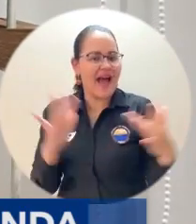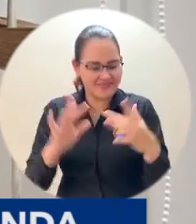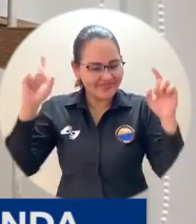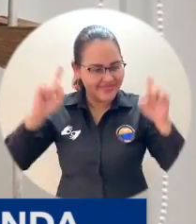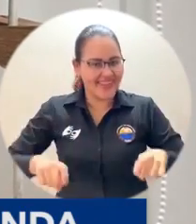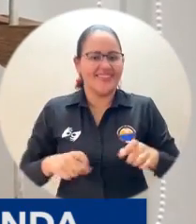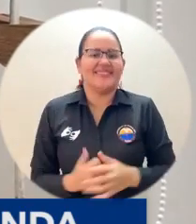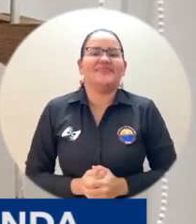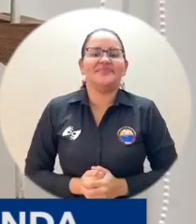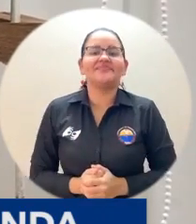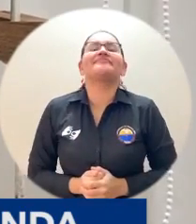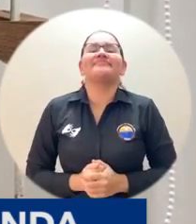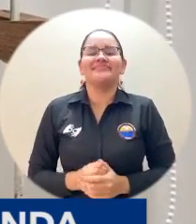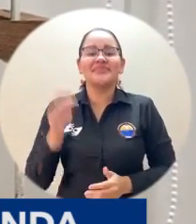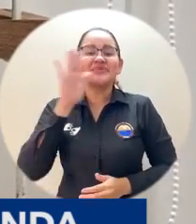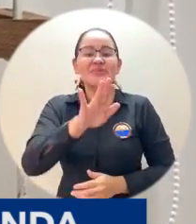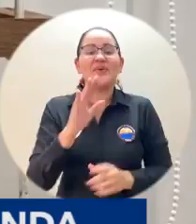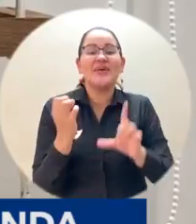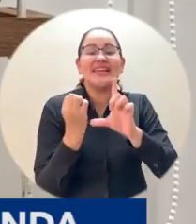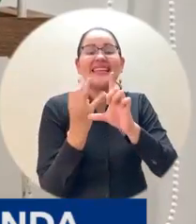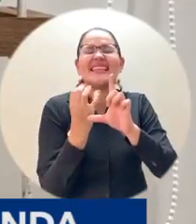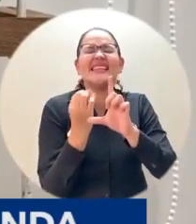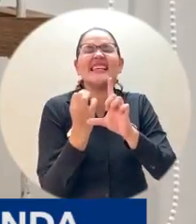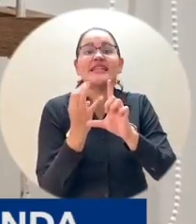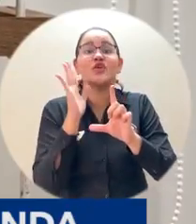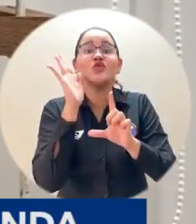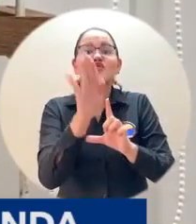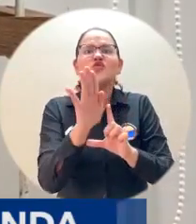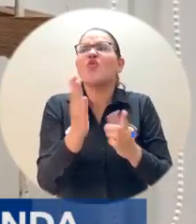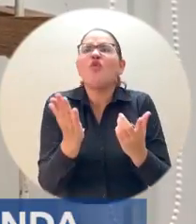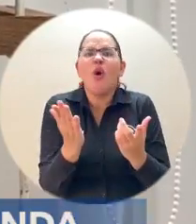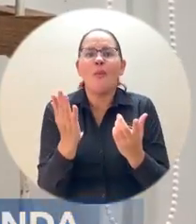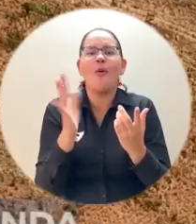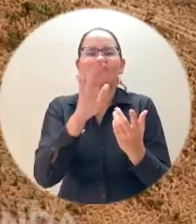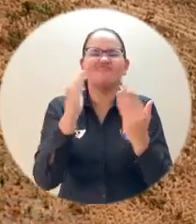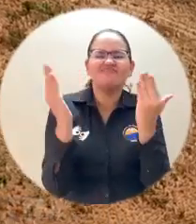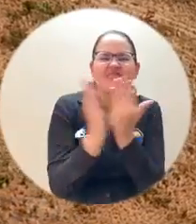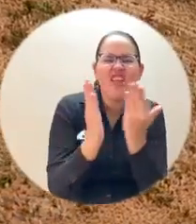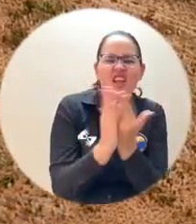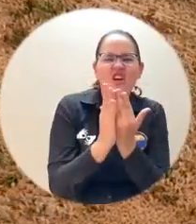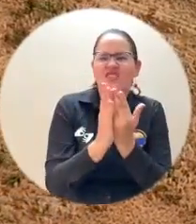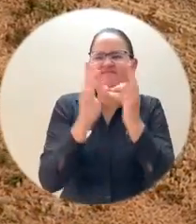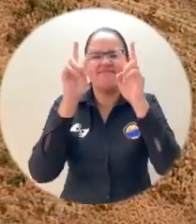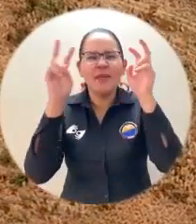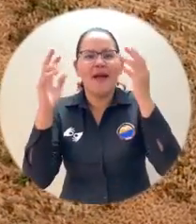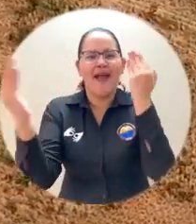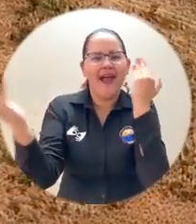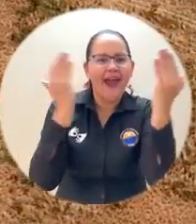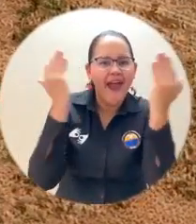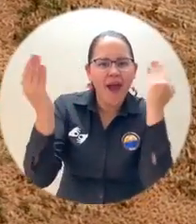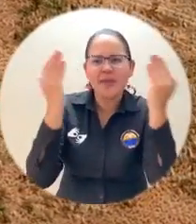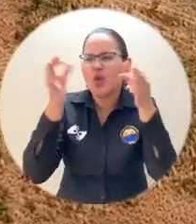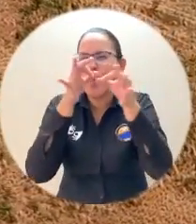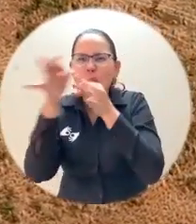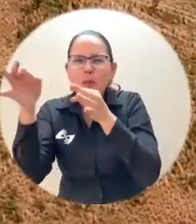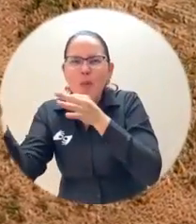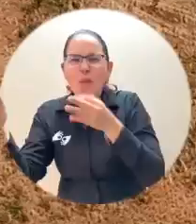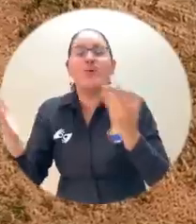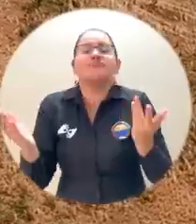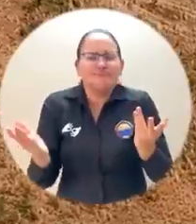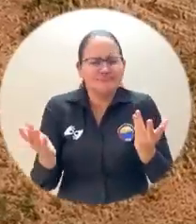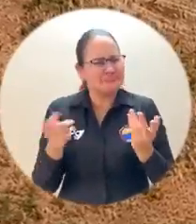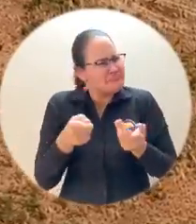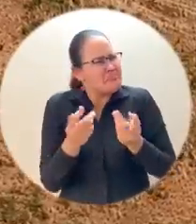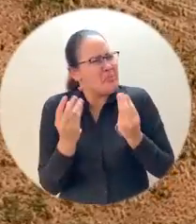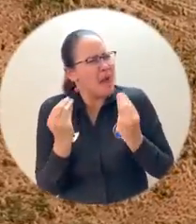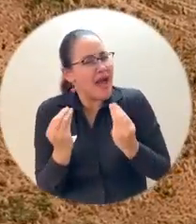oferta académica la Licenciatura en Educación Campesina y Rural, tratando de unir el esfuerzo que